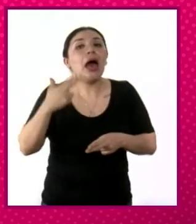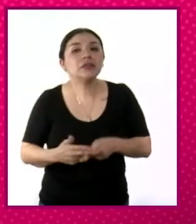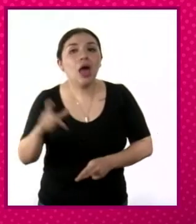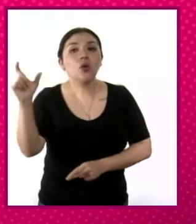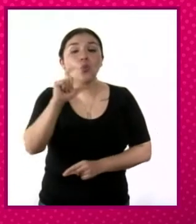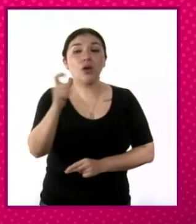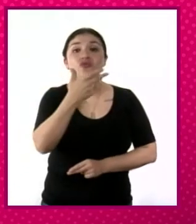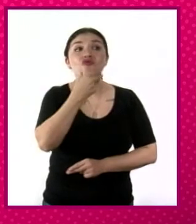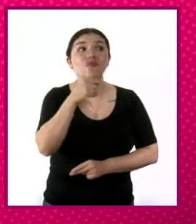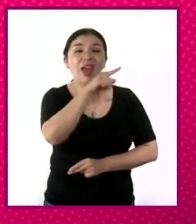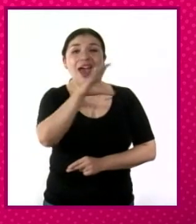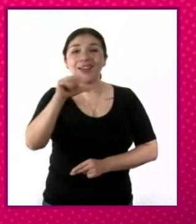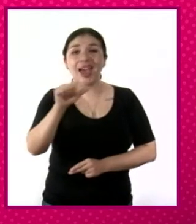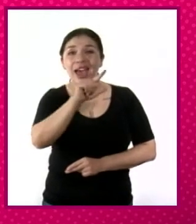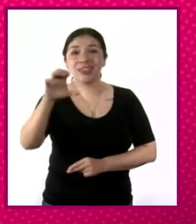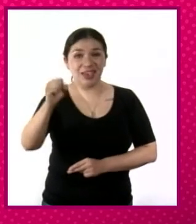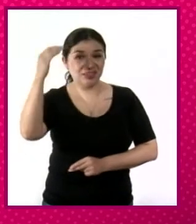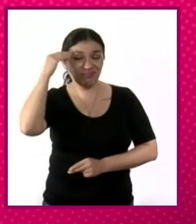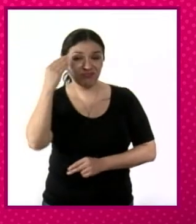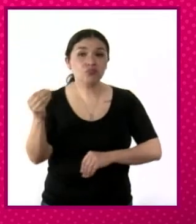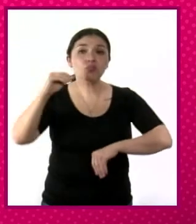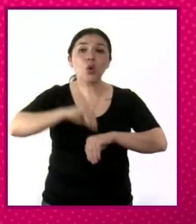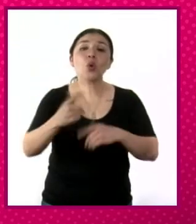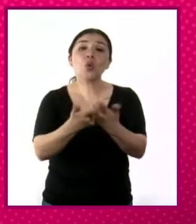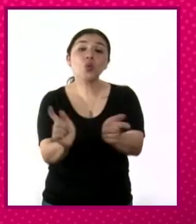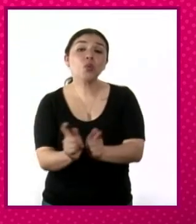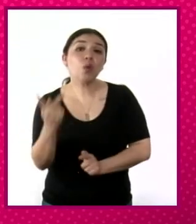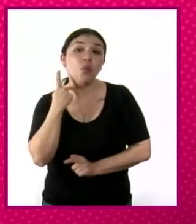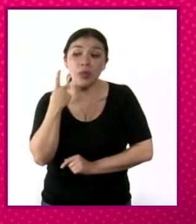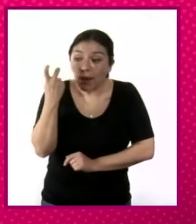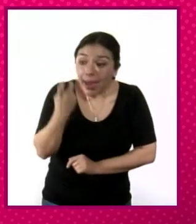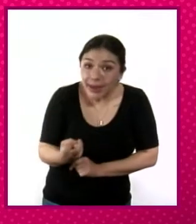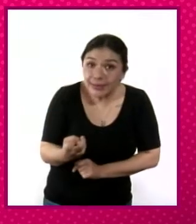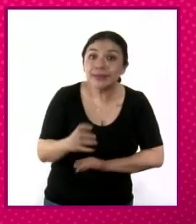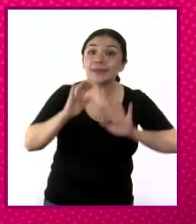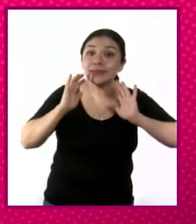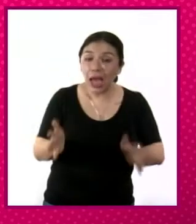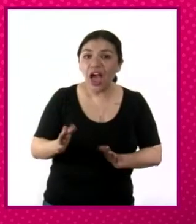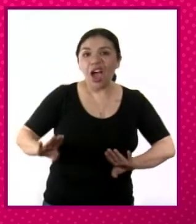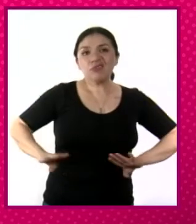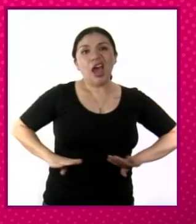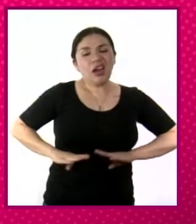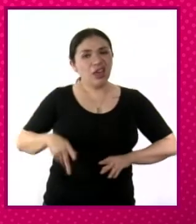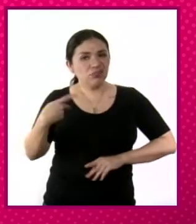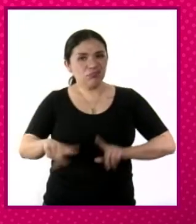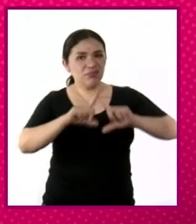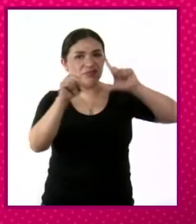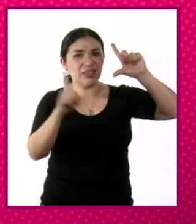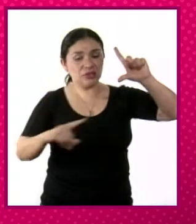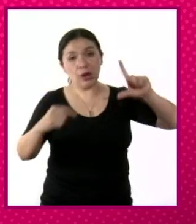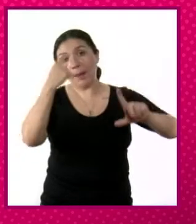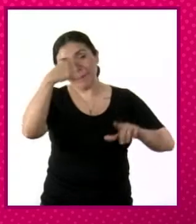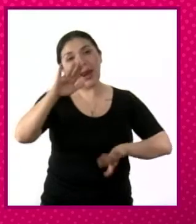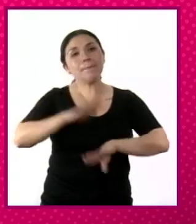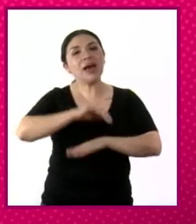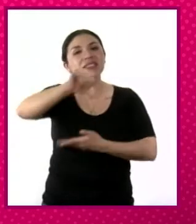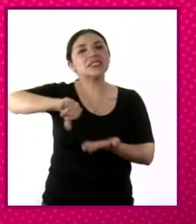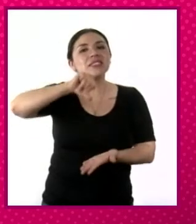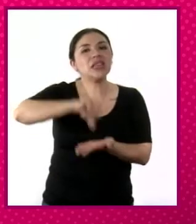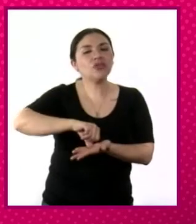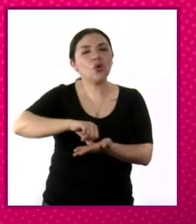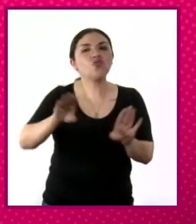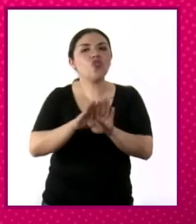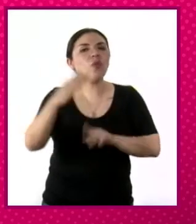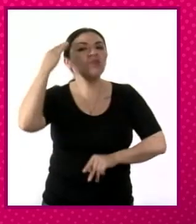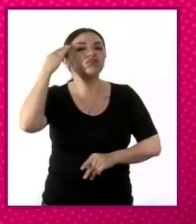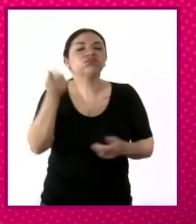Plutarco Elías Calles crea este partido político de carácter nacional para centralizar el